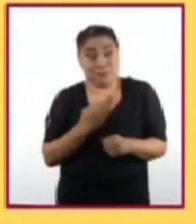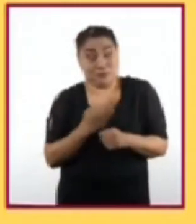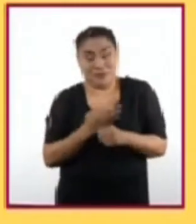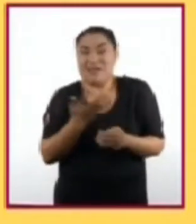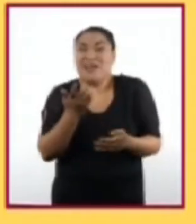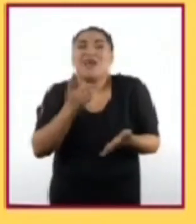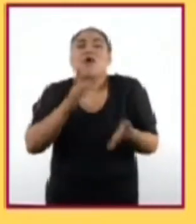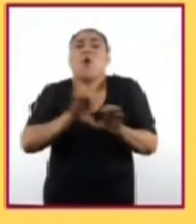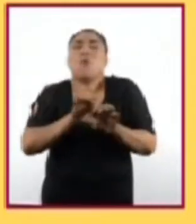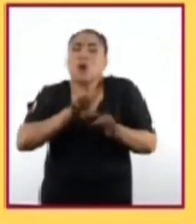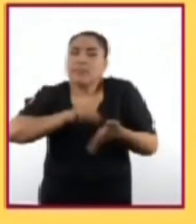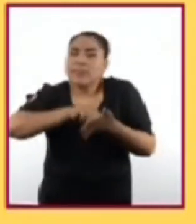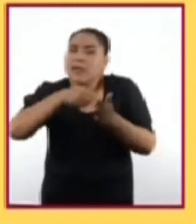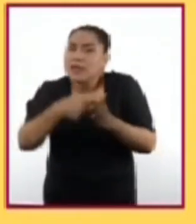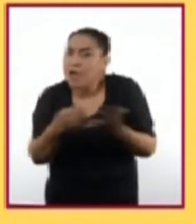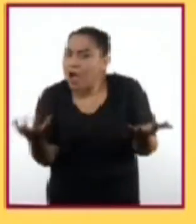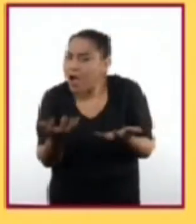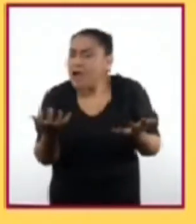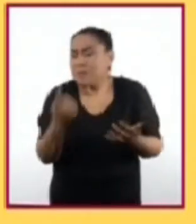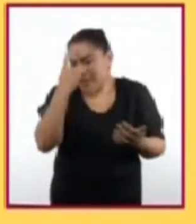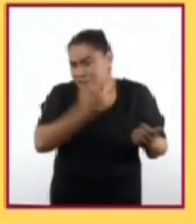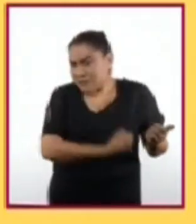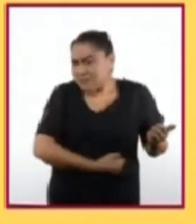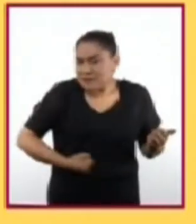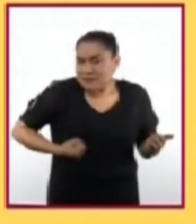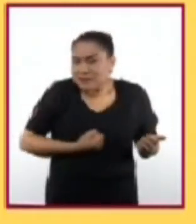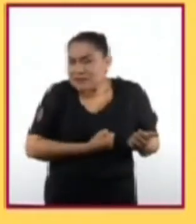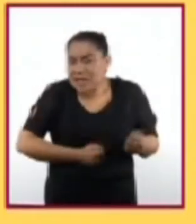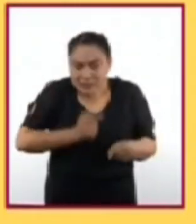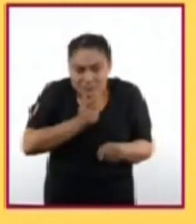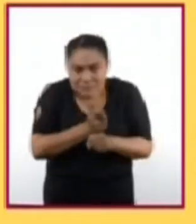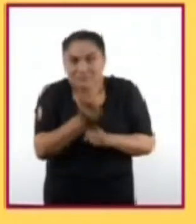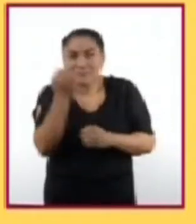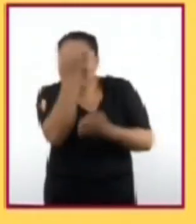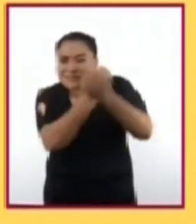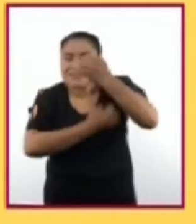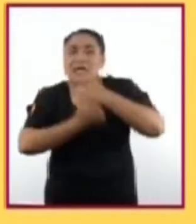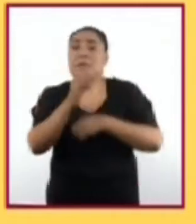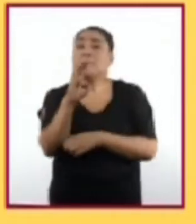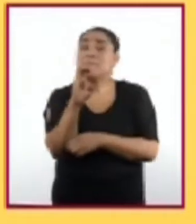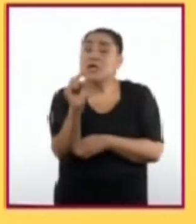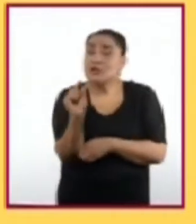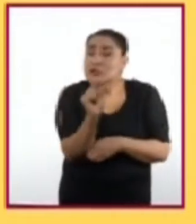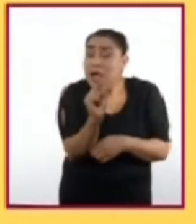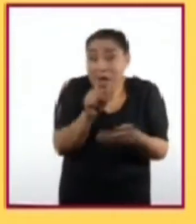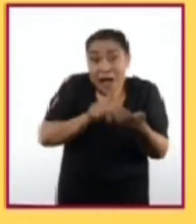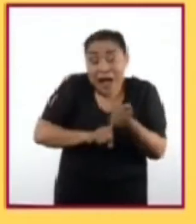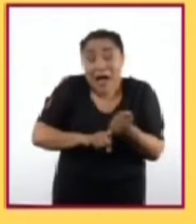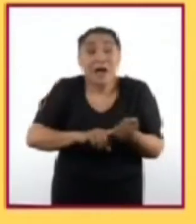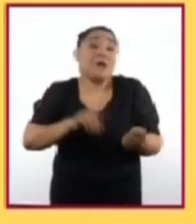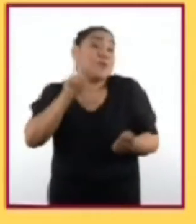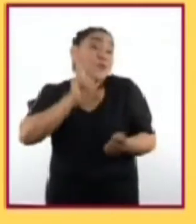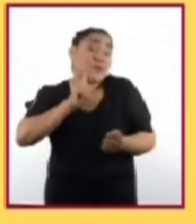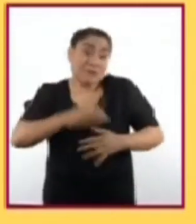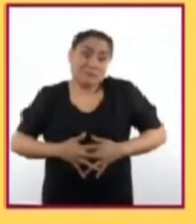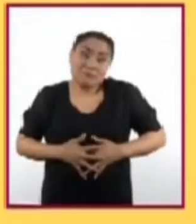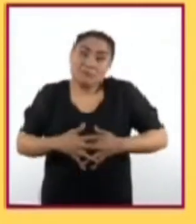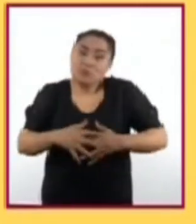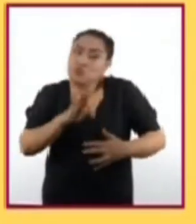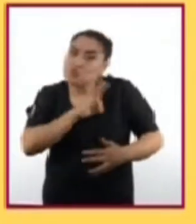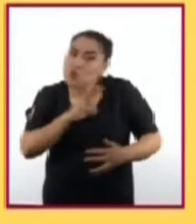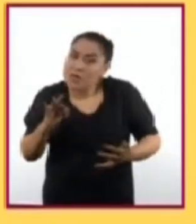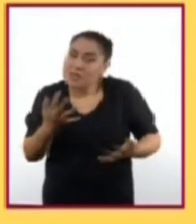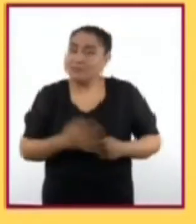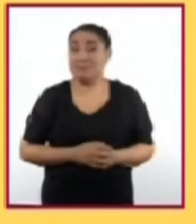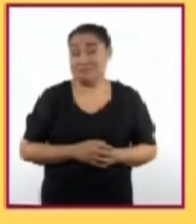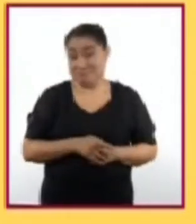el ultrasonido permiten conocer el estado de un embrión o feto desde adentro del vientre de una mujer embarazada. Sin la